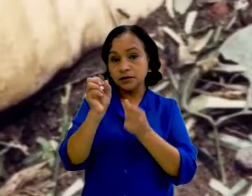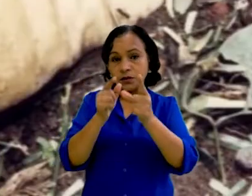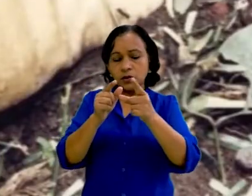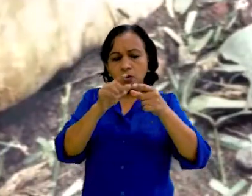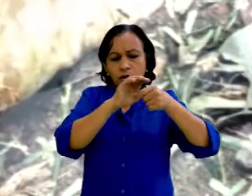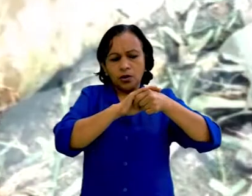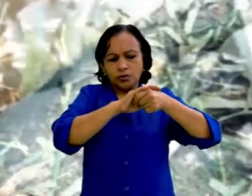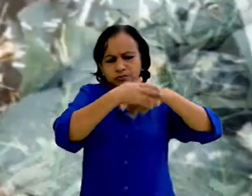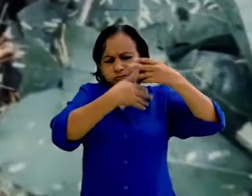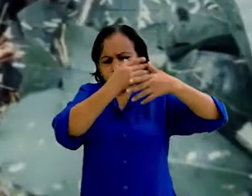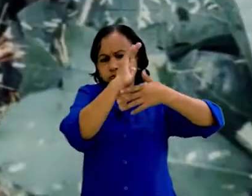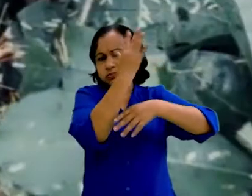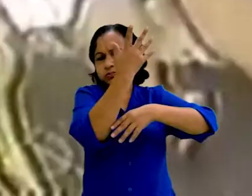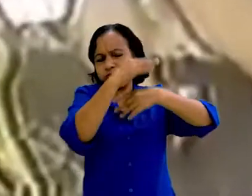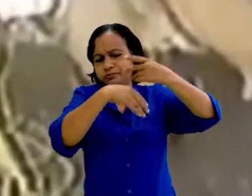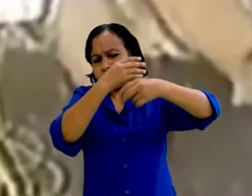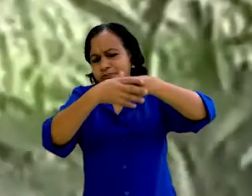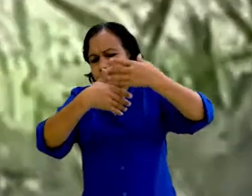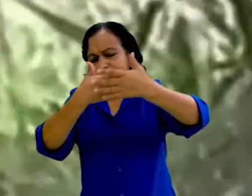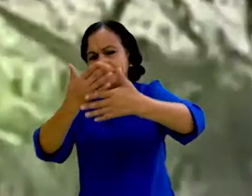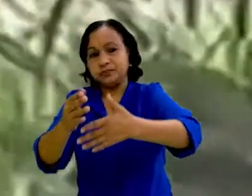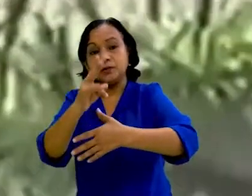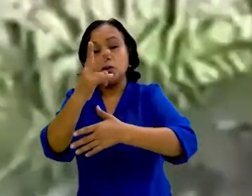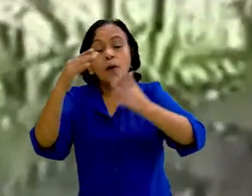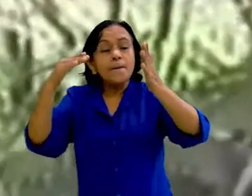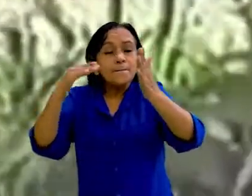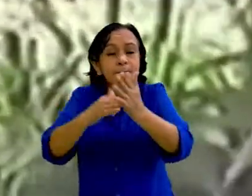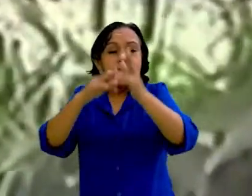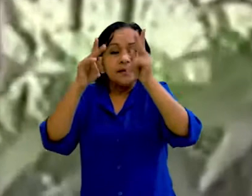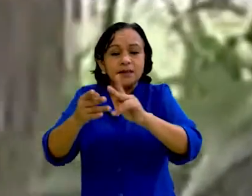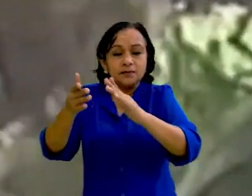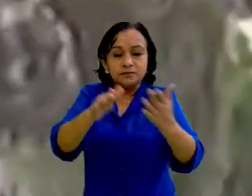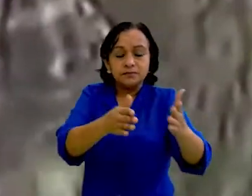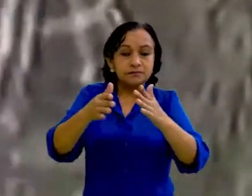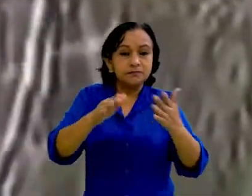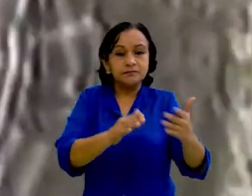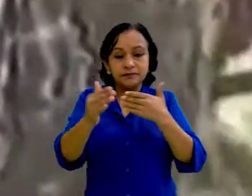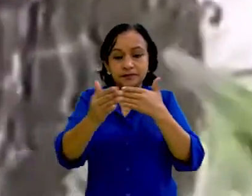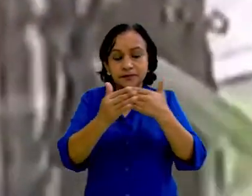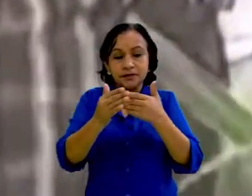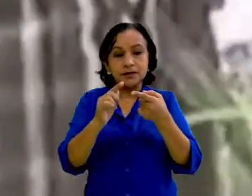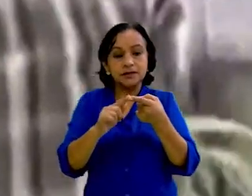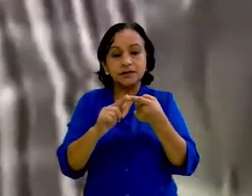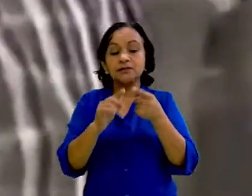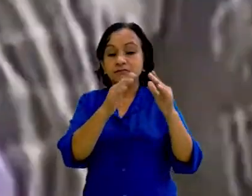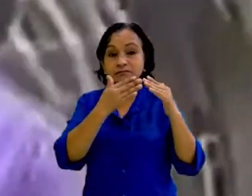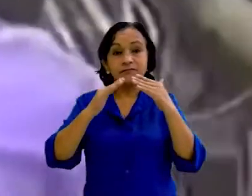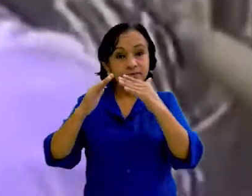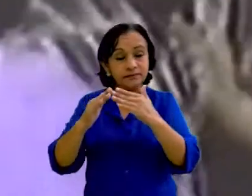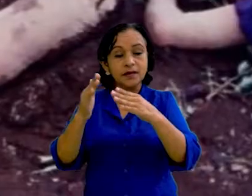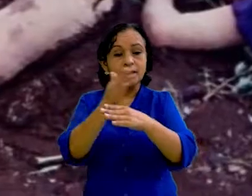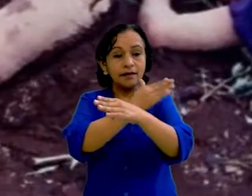una avalancha de piedras, árboles y lodo, sepultó a más de 2.000 personas de las comunidades El Porvenir y Rolando Rodríguez,